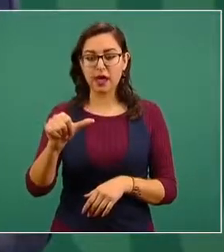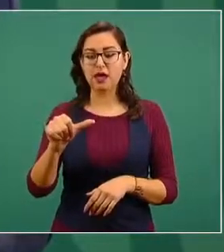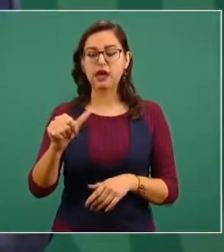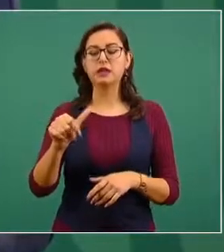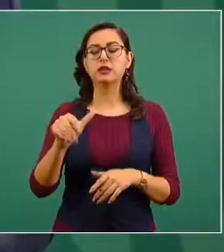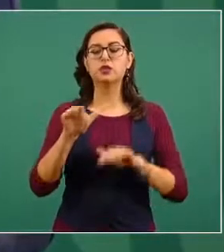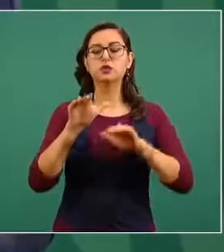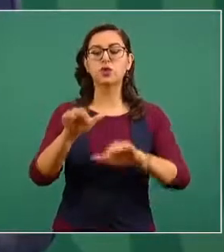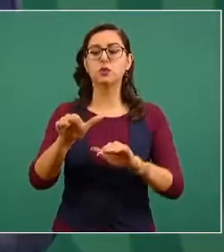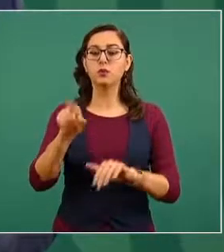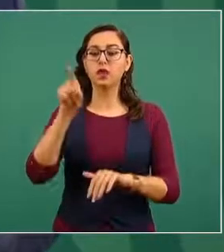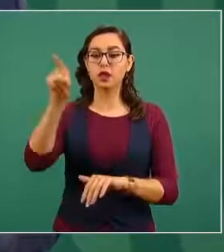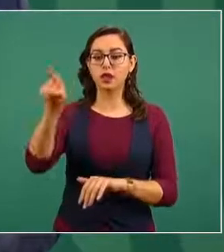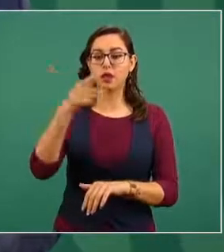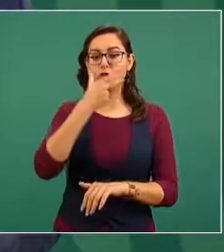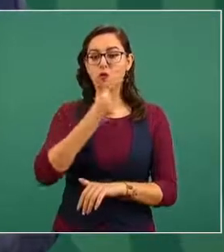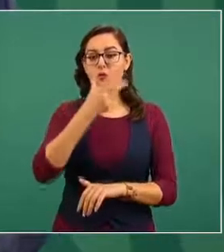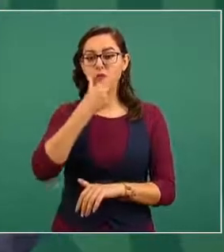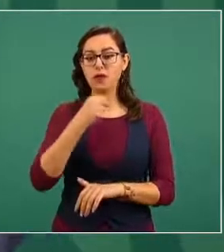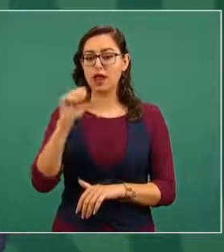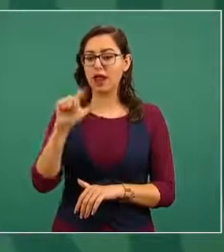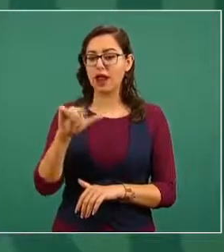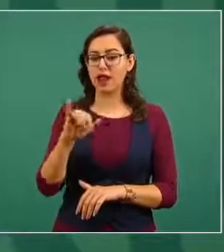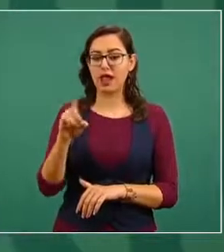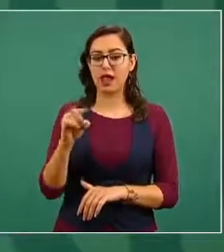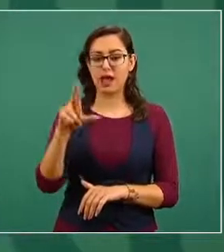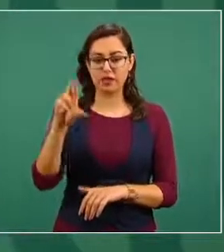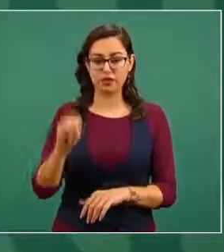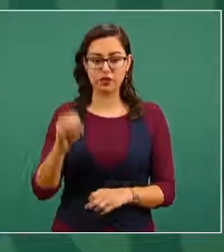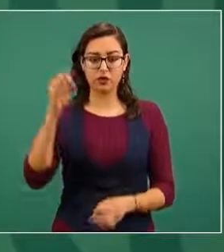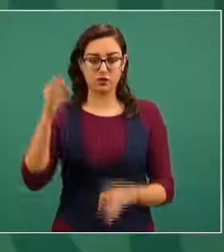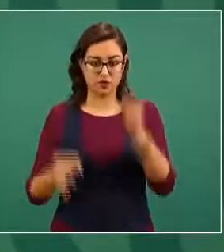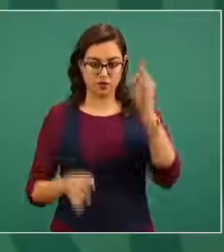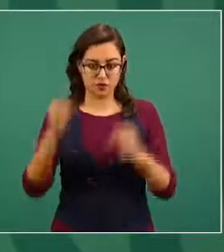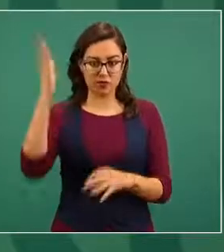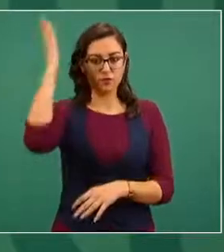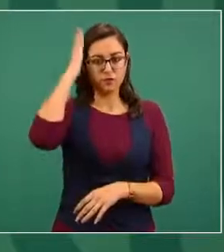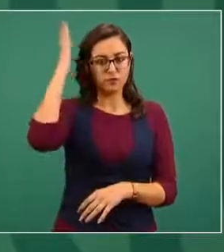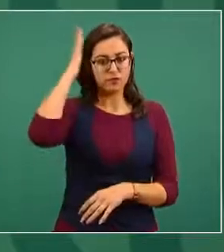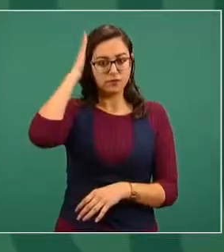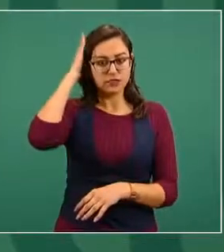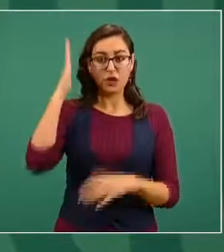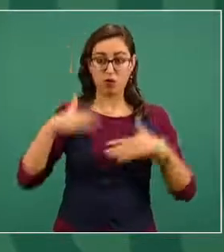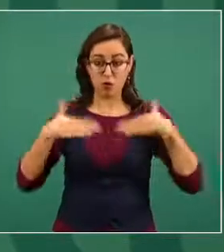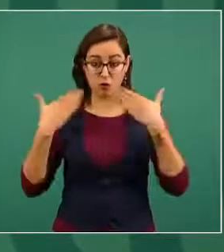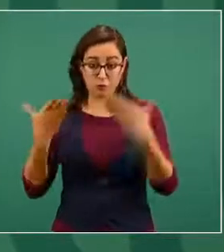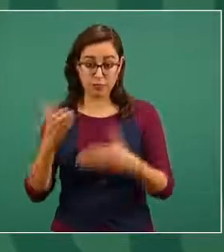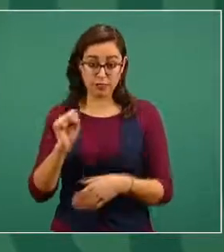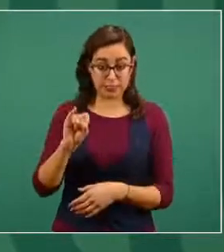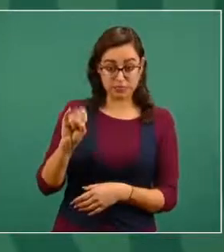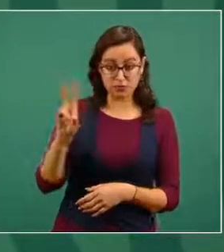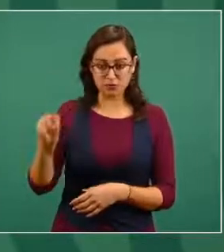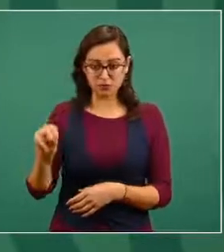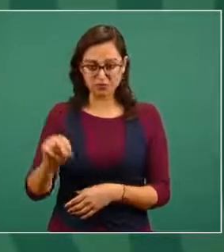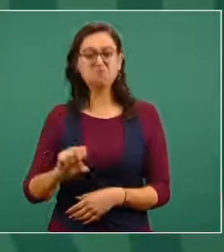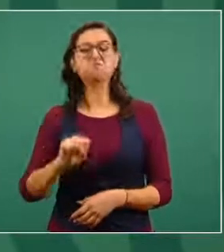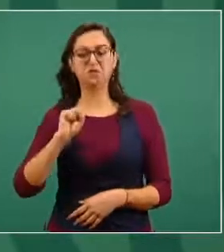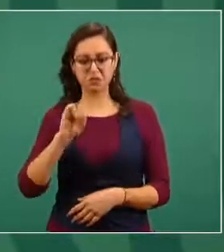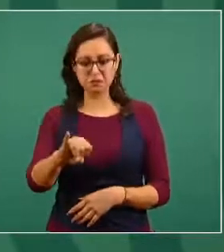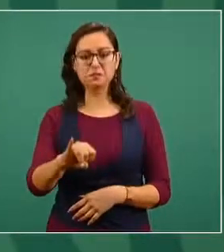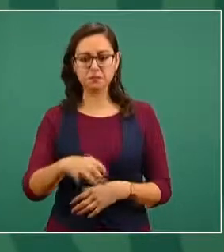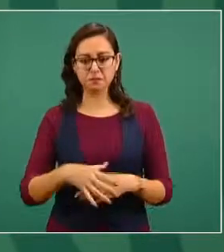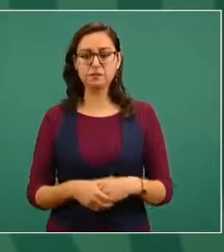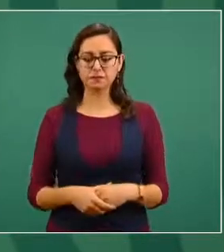fiscal Alejandro Gers así de manera categórica respondo si le tengo confianza